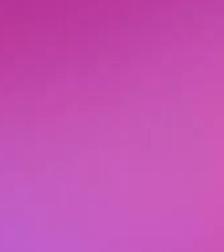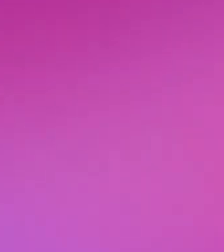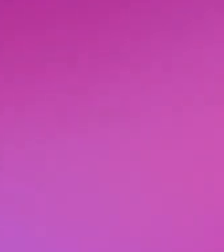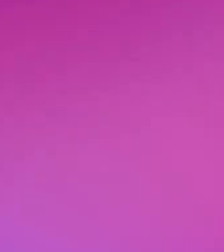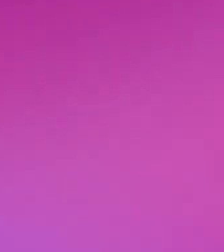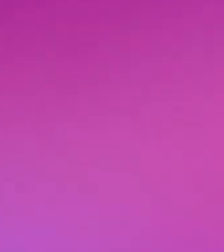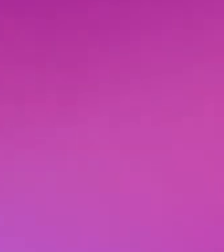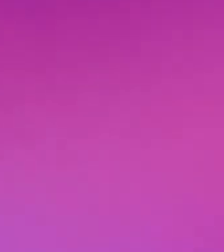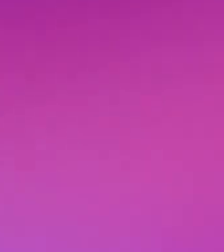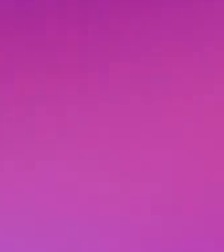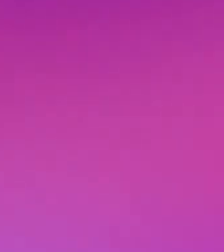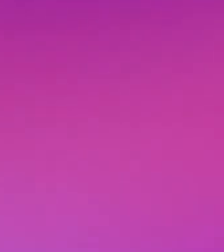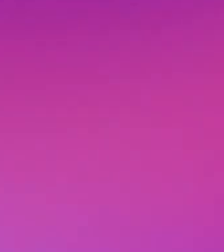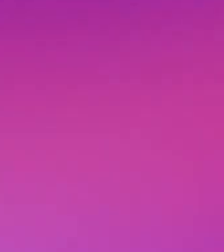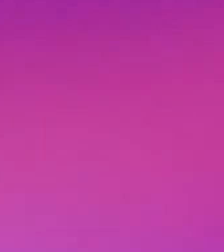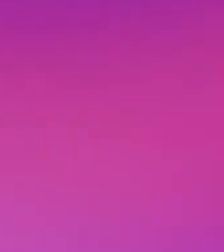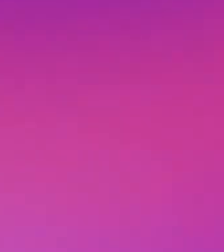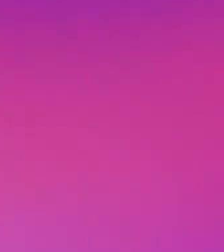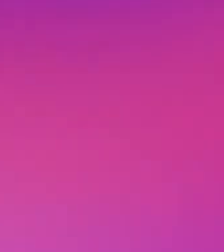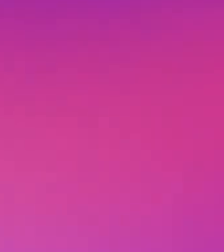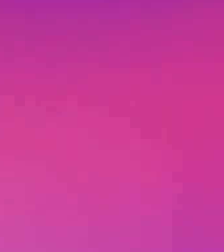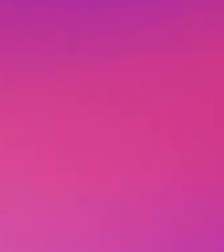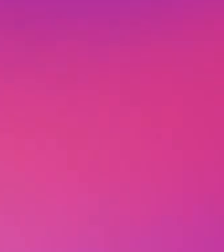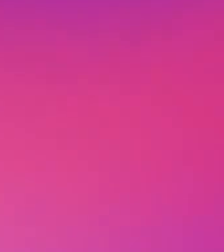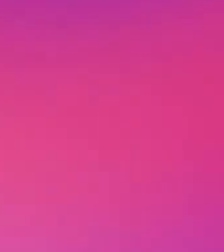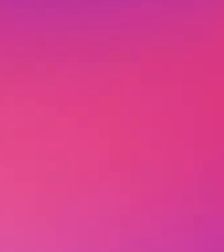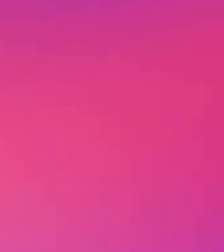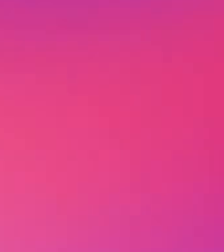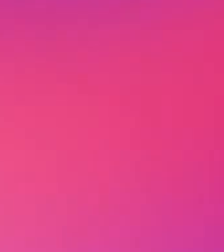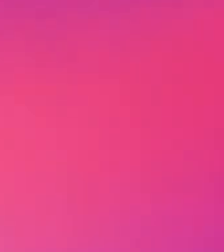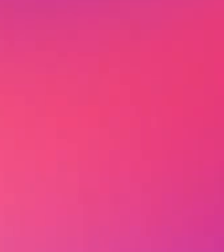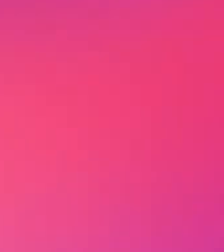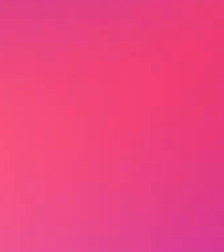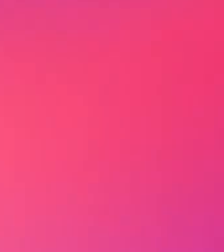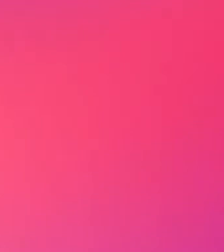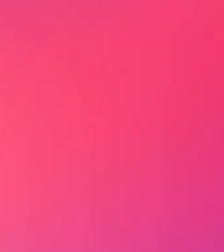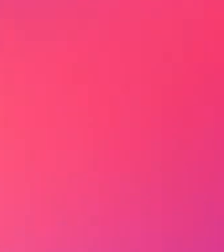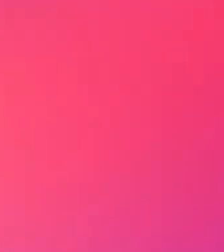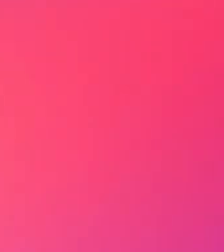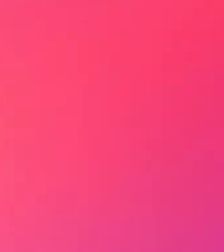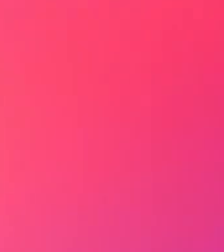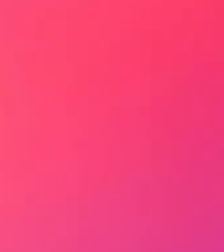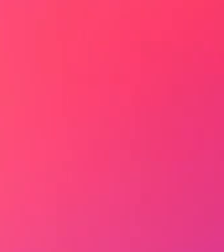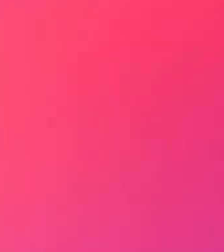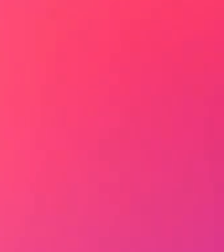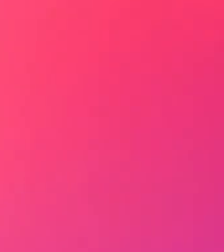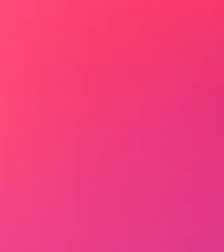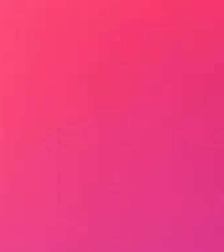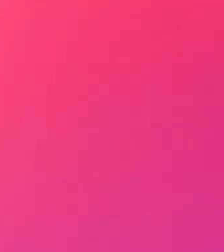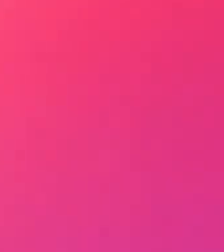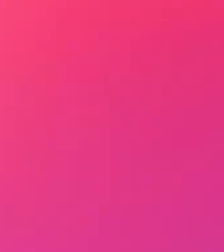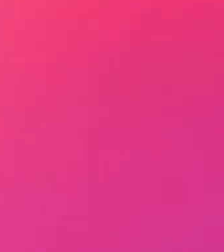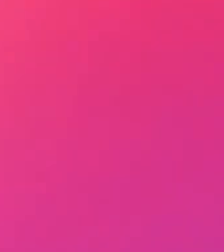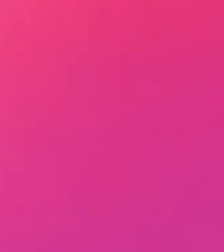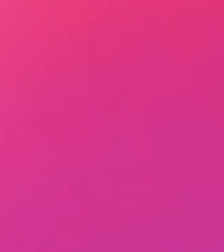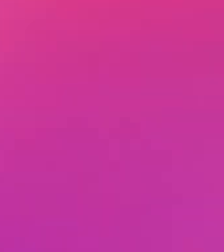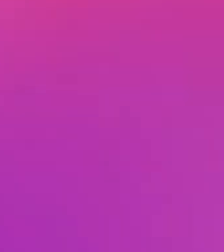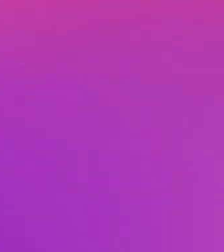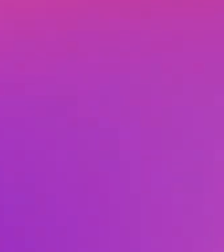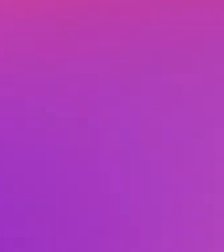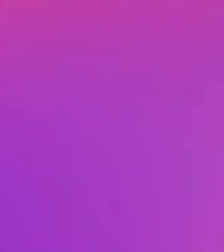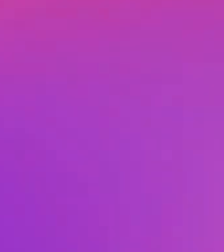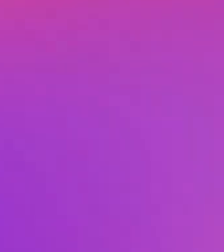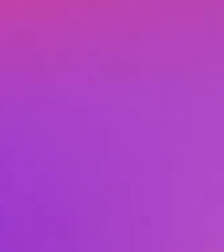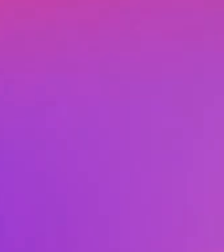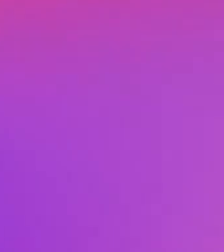Distancia. El número de teléfono para secundaria es el 5536-01-7123.